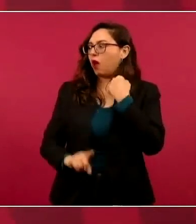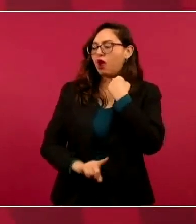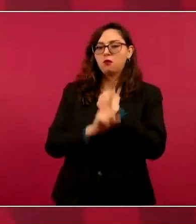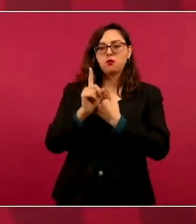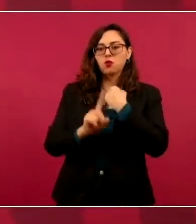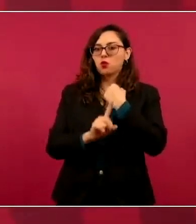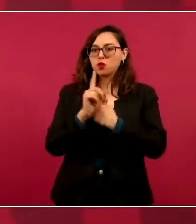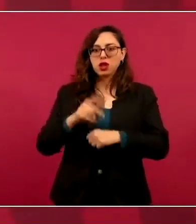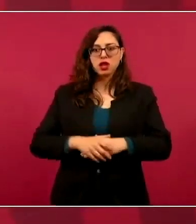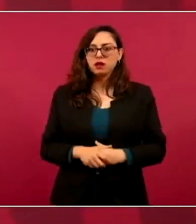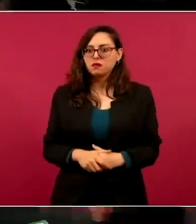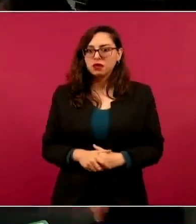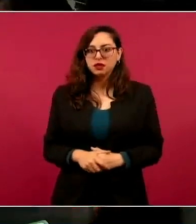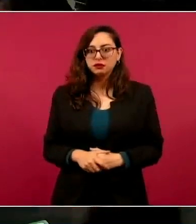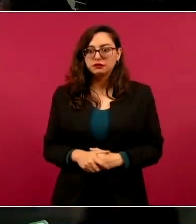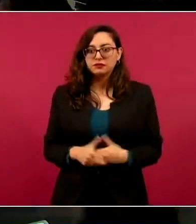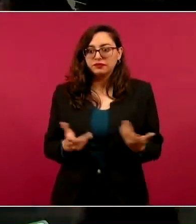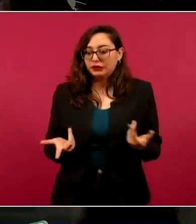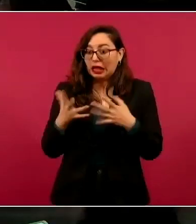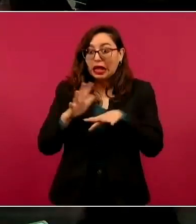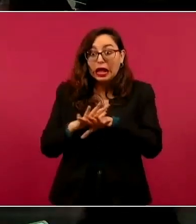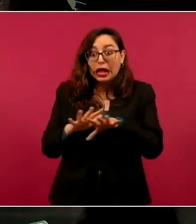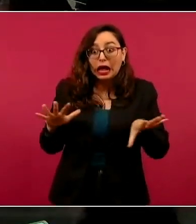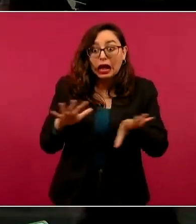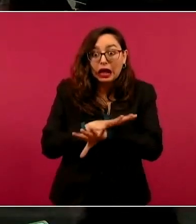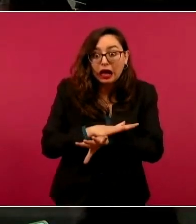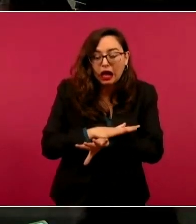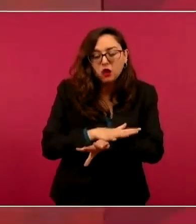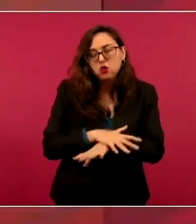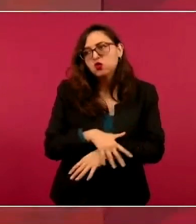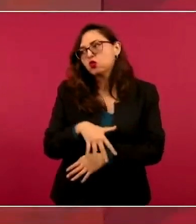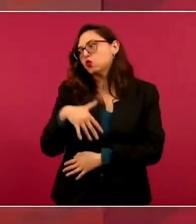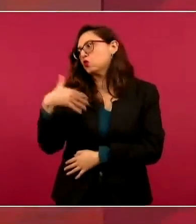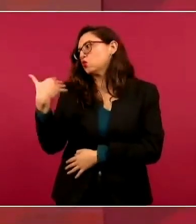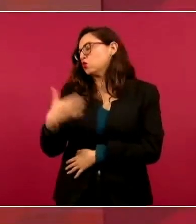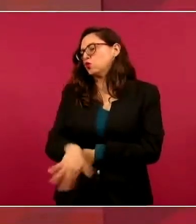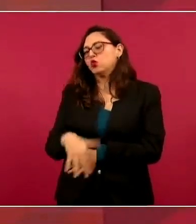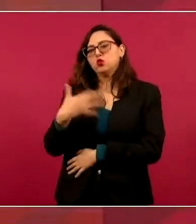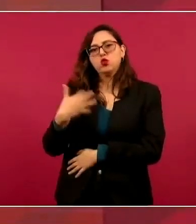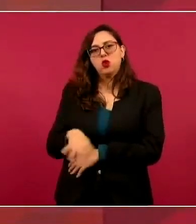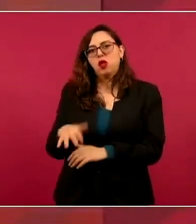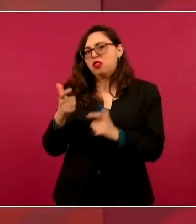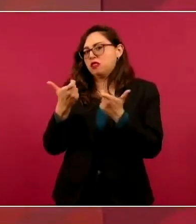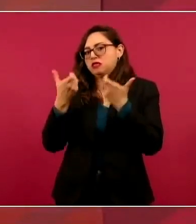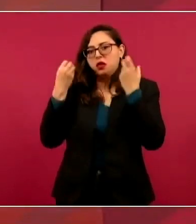El cambio va a significar fuga de capital,